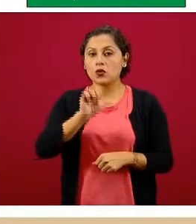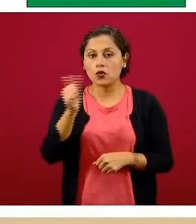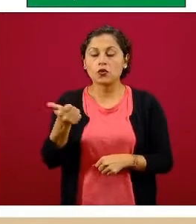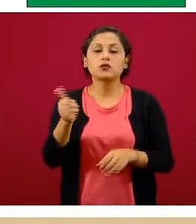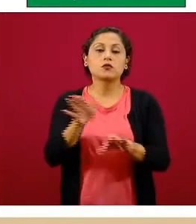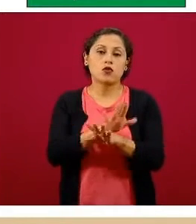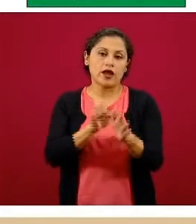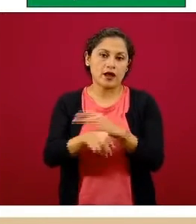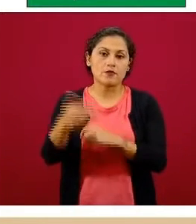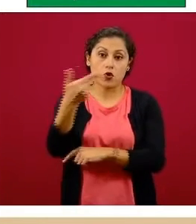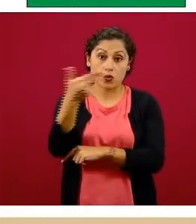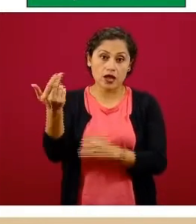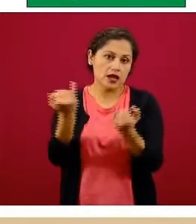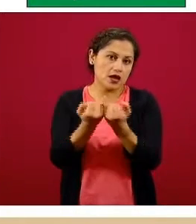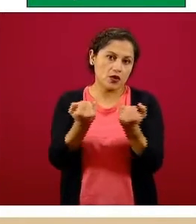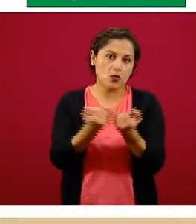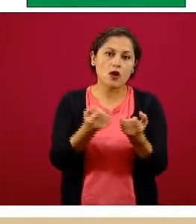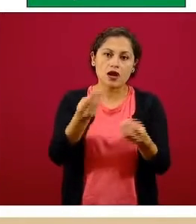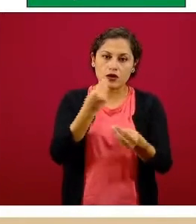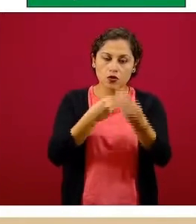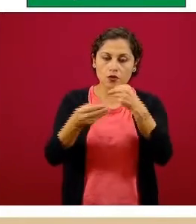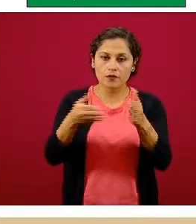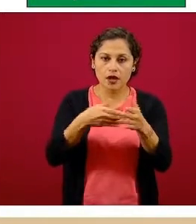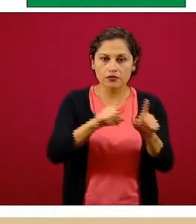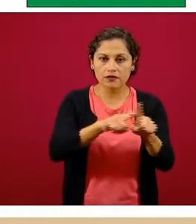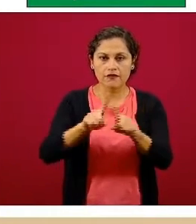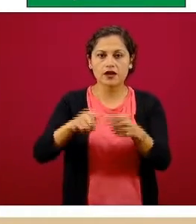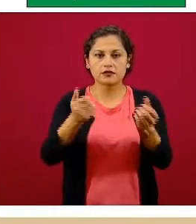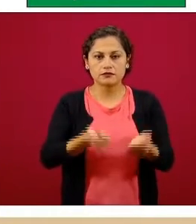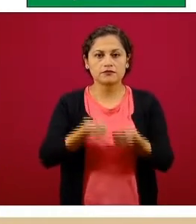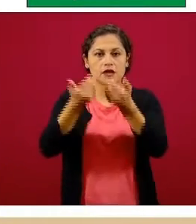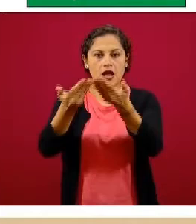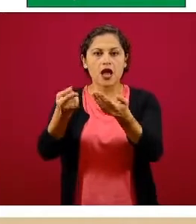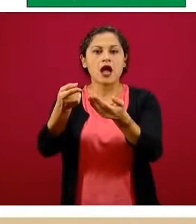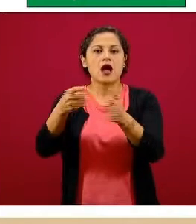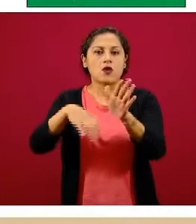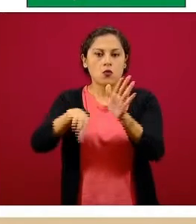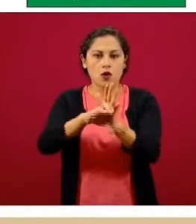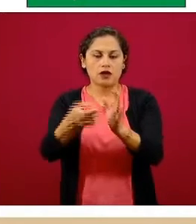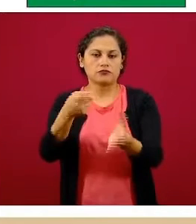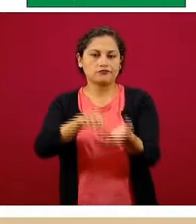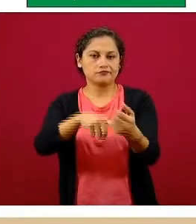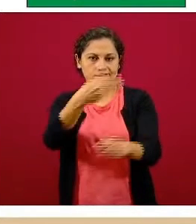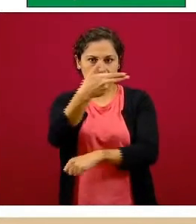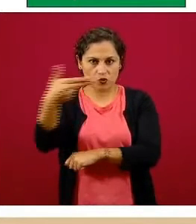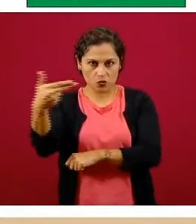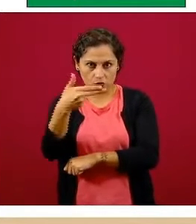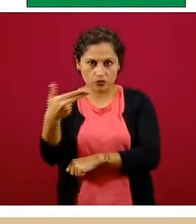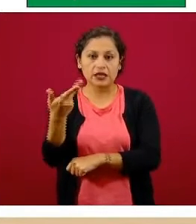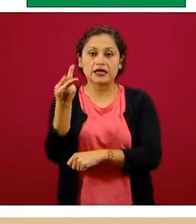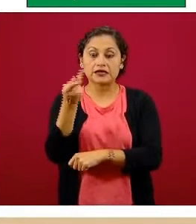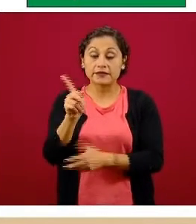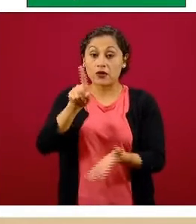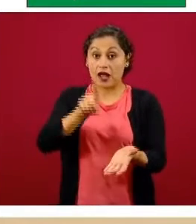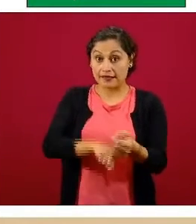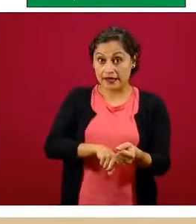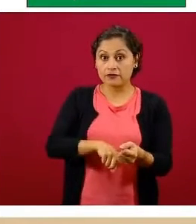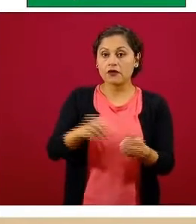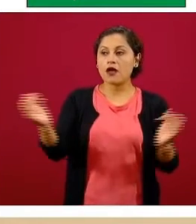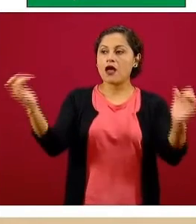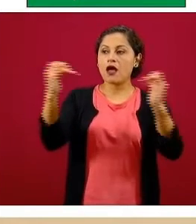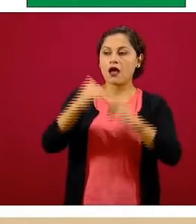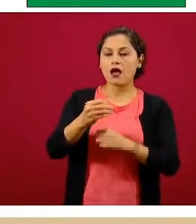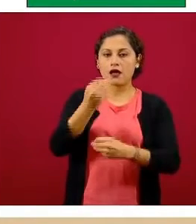habitación. Esto quiere decir que los restaurantes o las áreas comunes de los hoteles deben de permanecer cerradas.